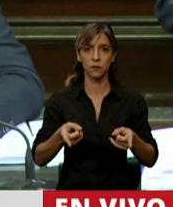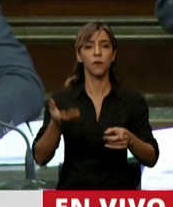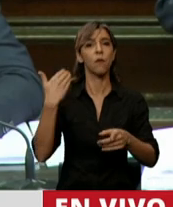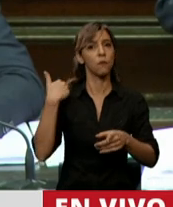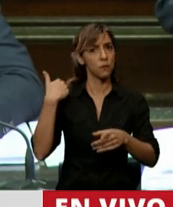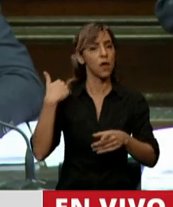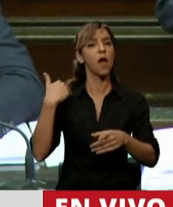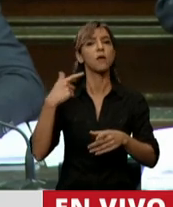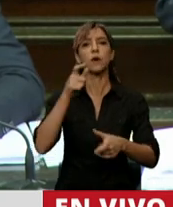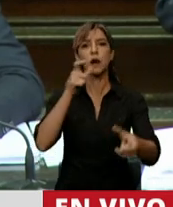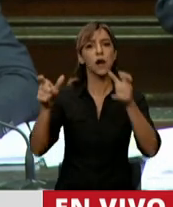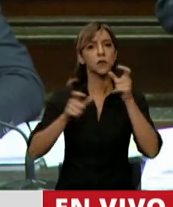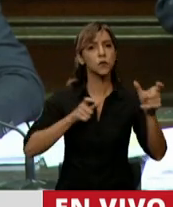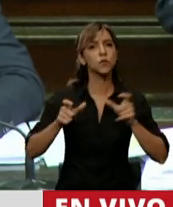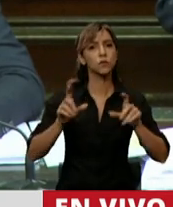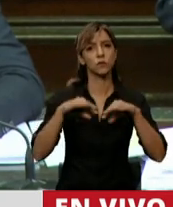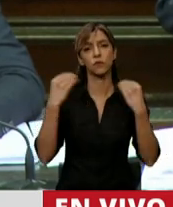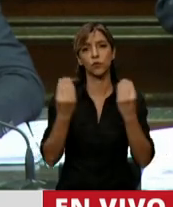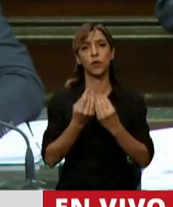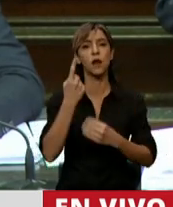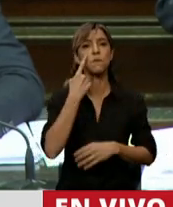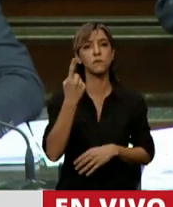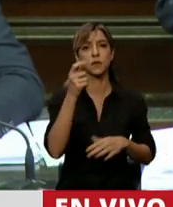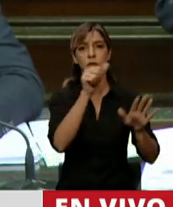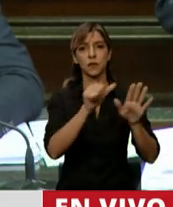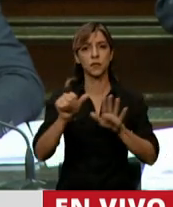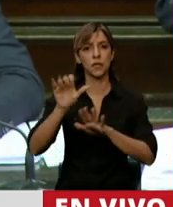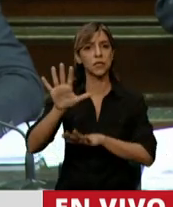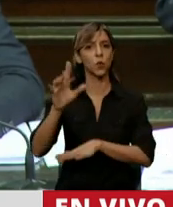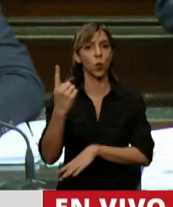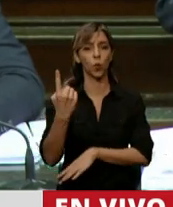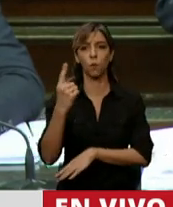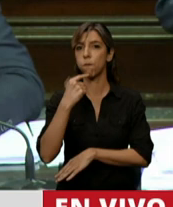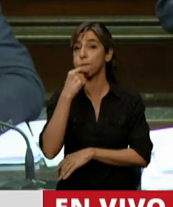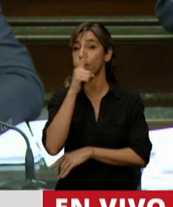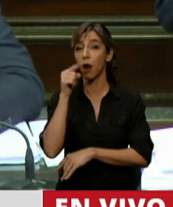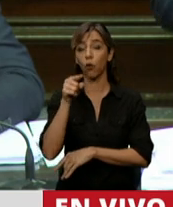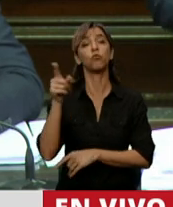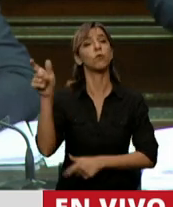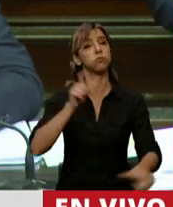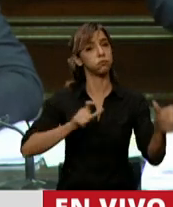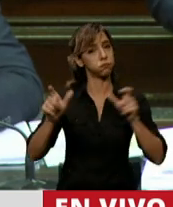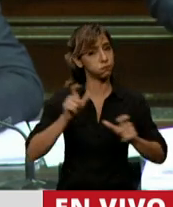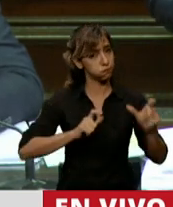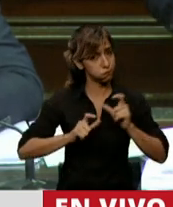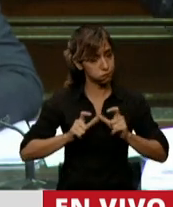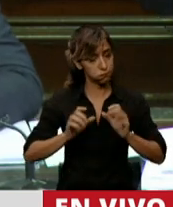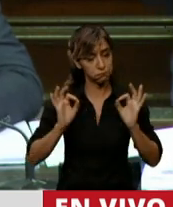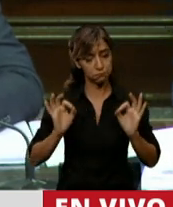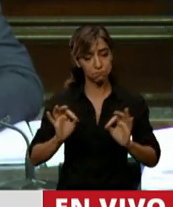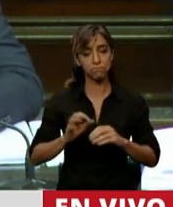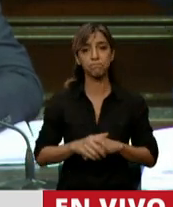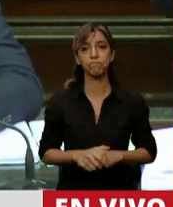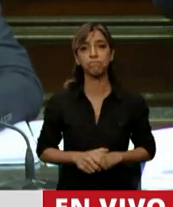se le hicieron. Y digo esto porque era difícil cuando hablaban